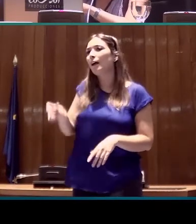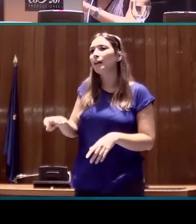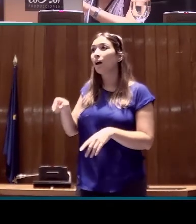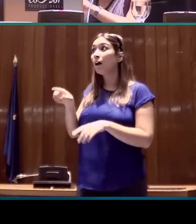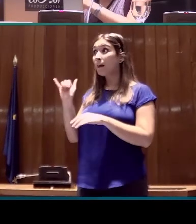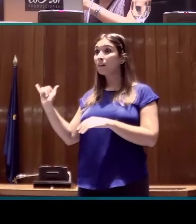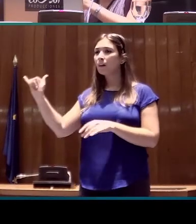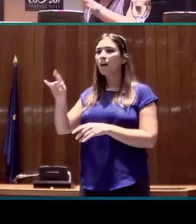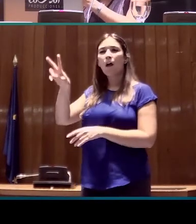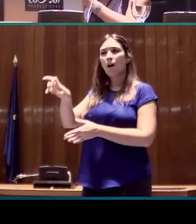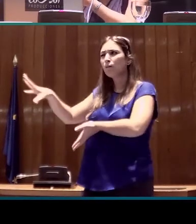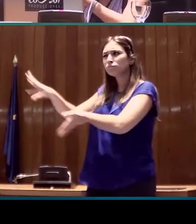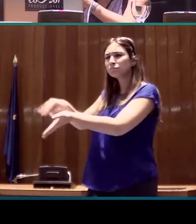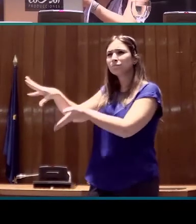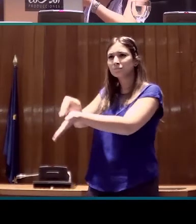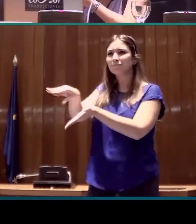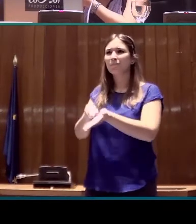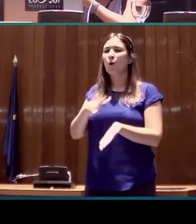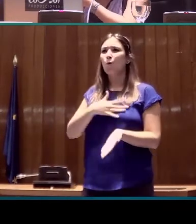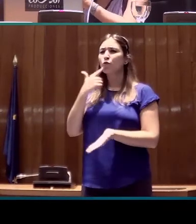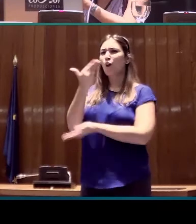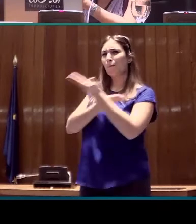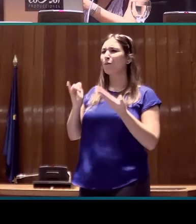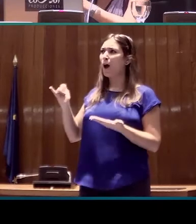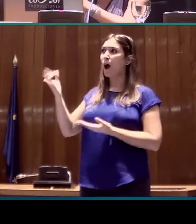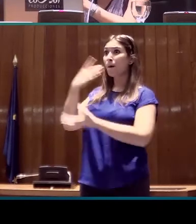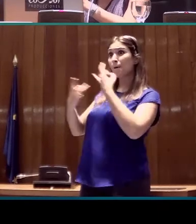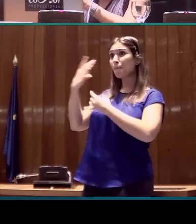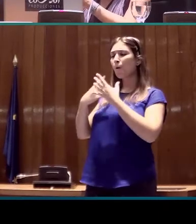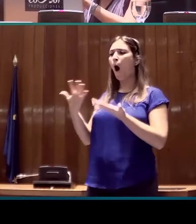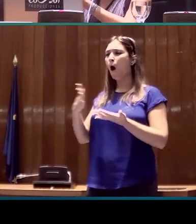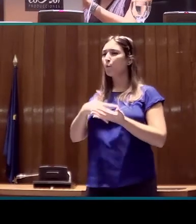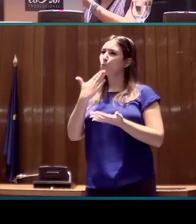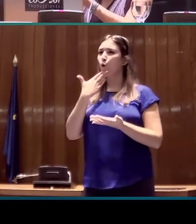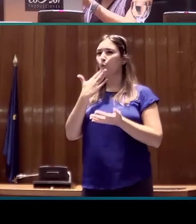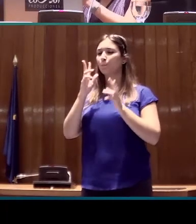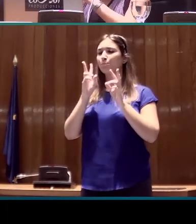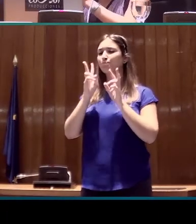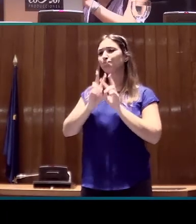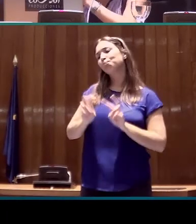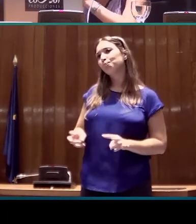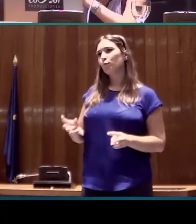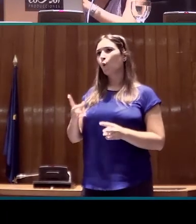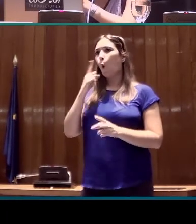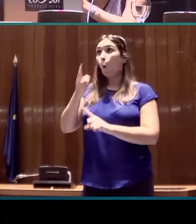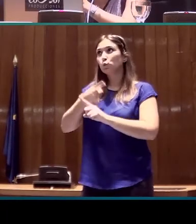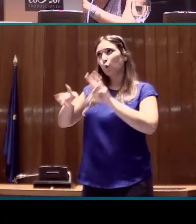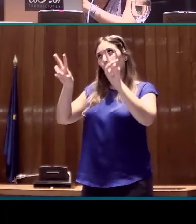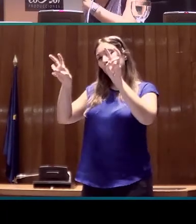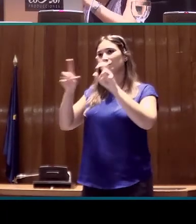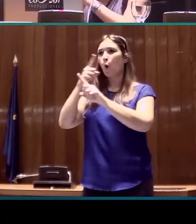con los que tenemos otras colaboraciones y podemos un poco usarles